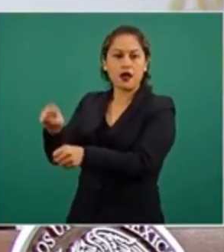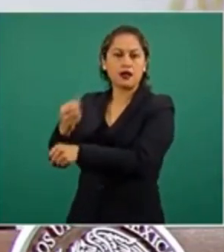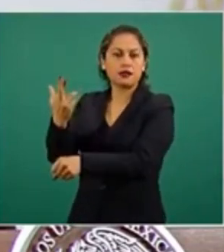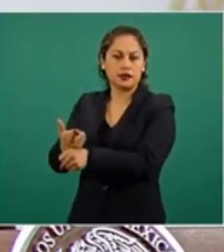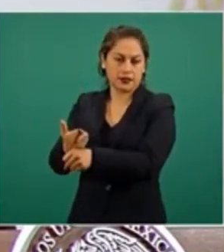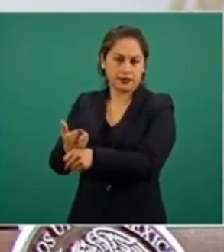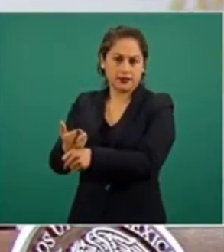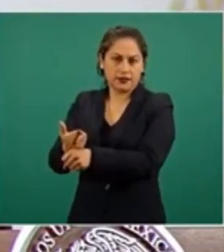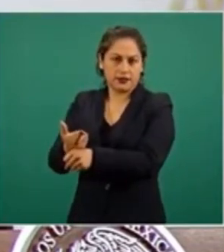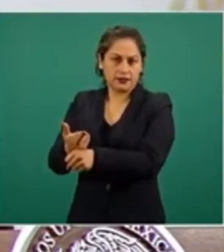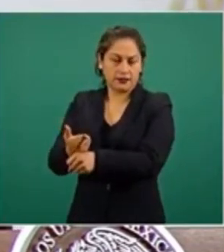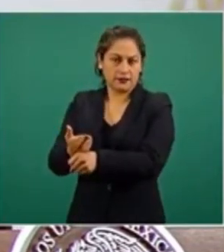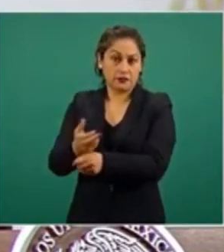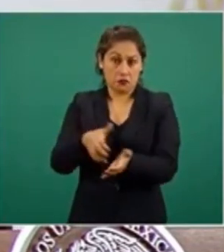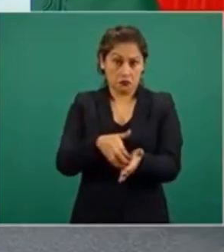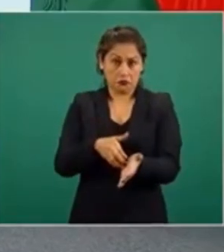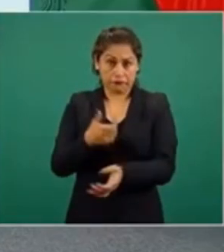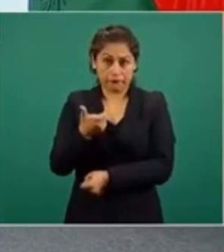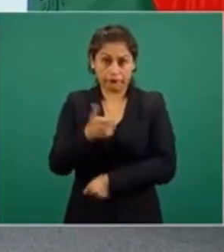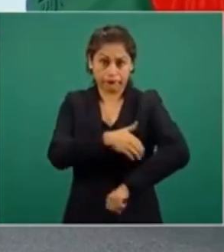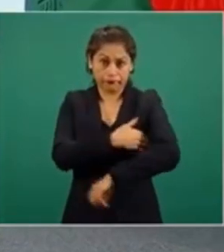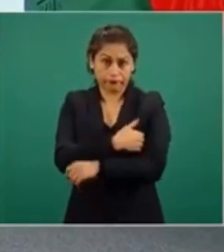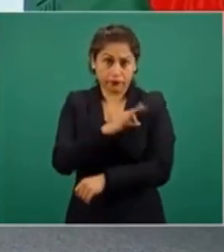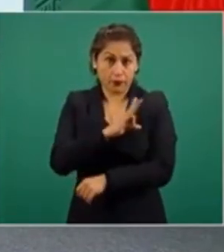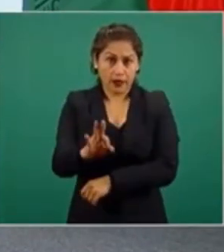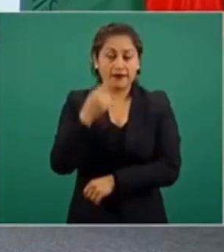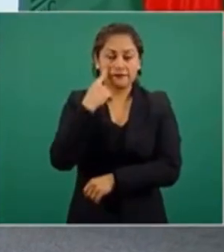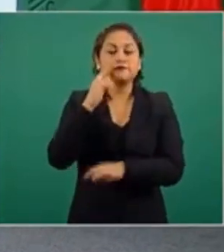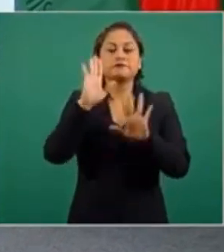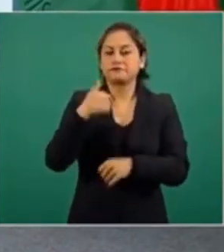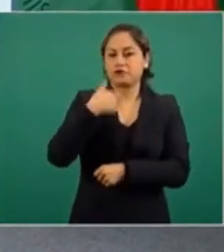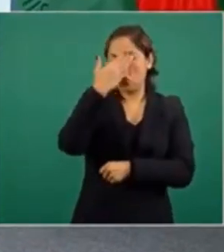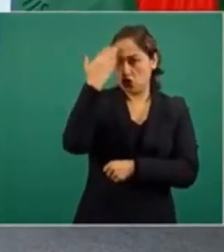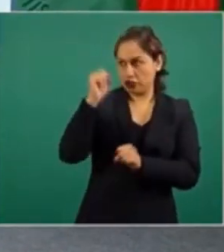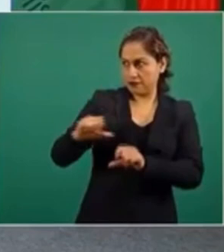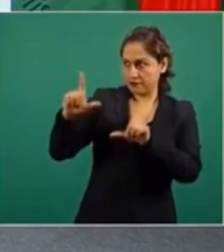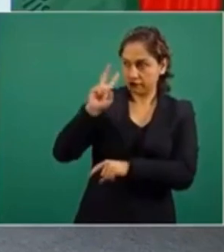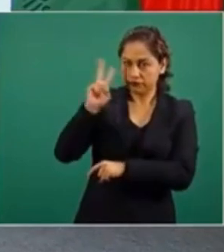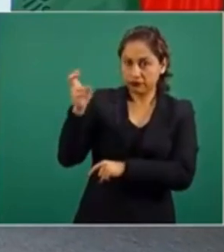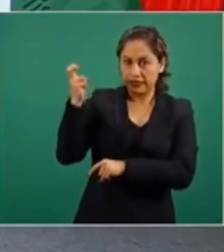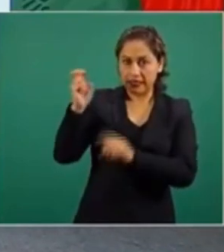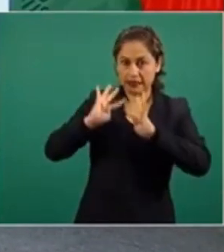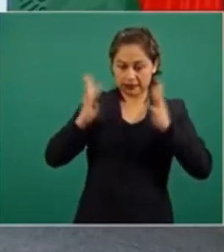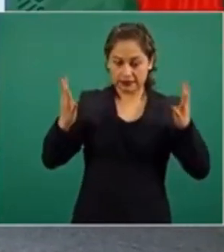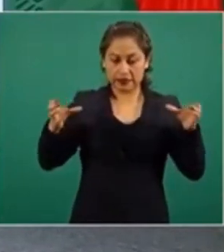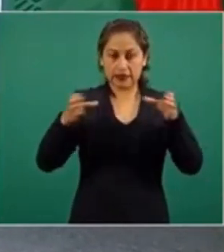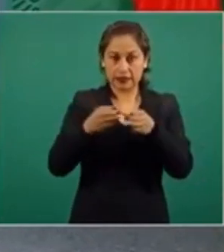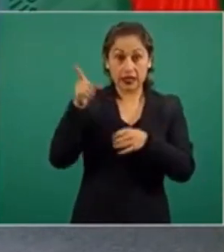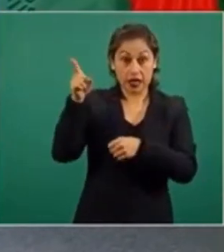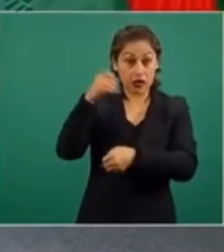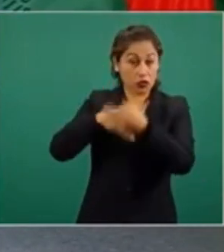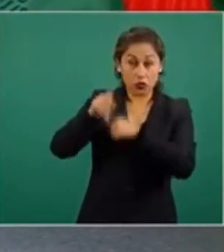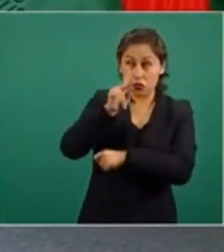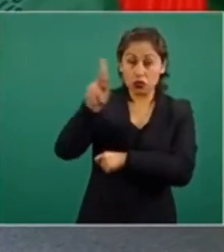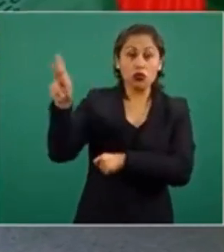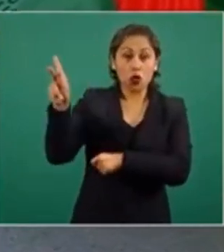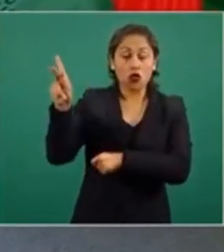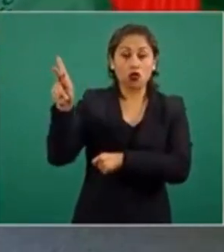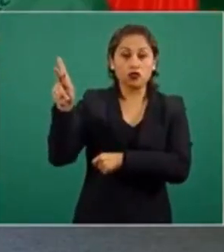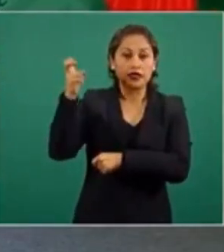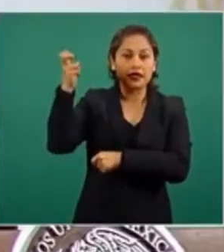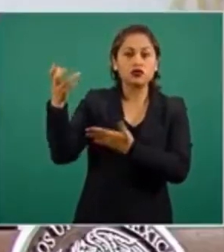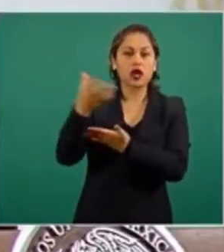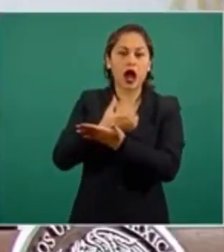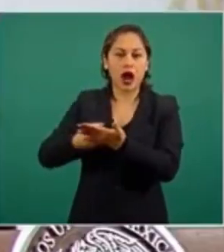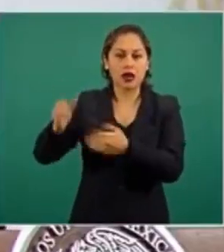de operación considerable. Para empezar, no sé si ellos, pero todos estos consejeros se ampararon, ganan más que el